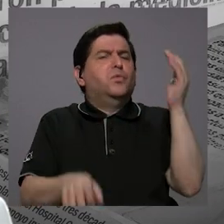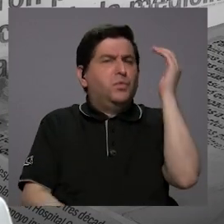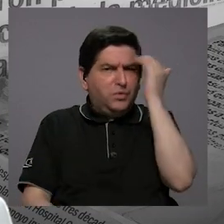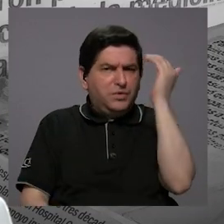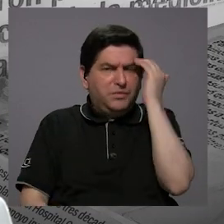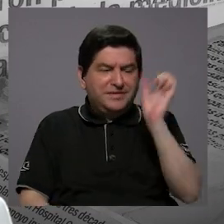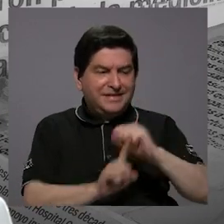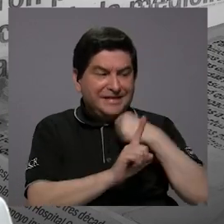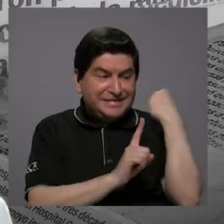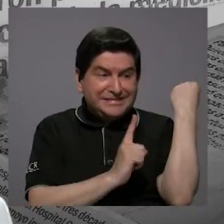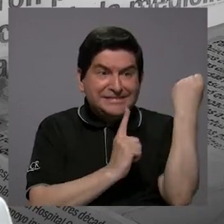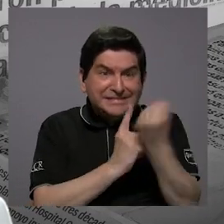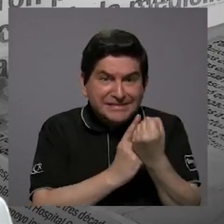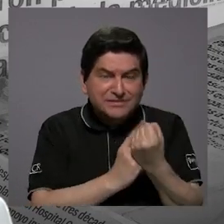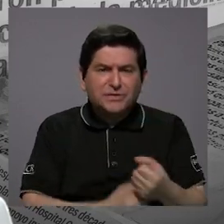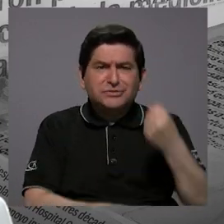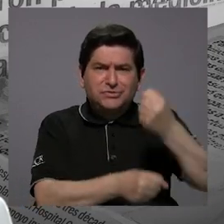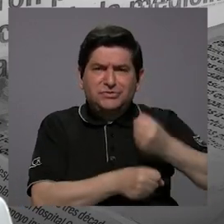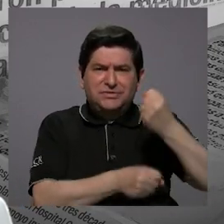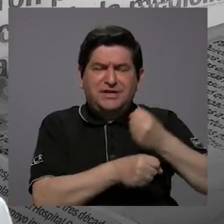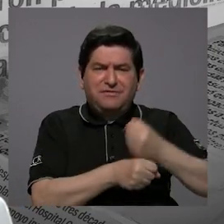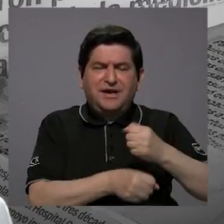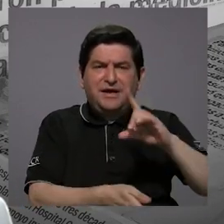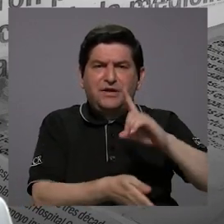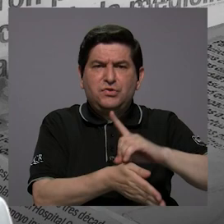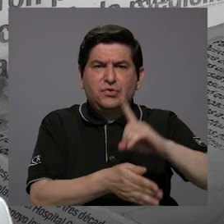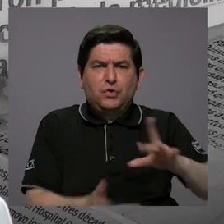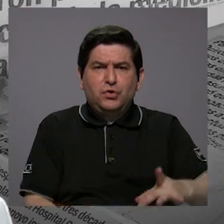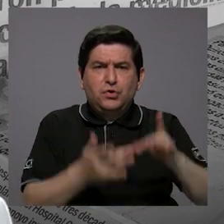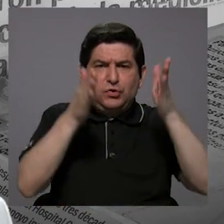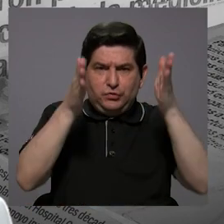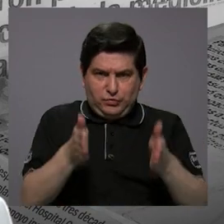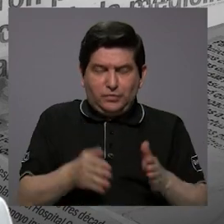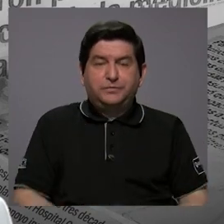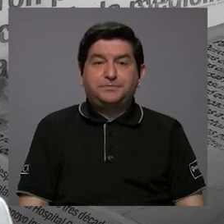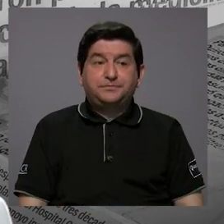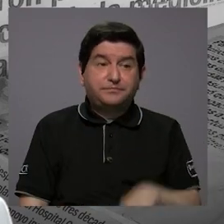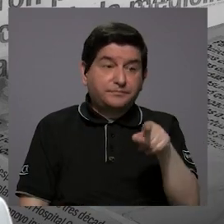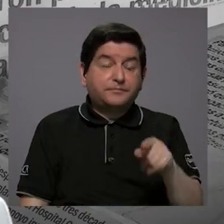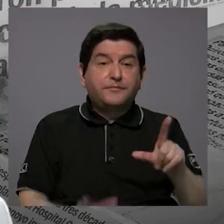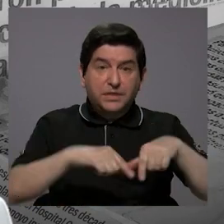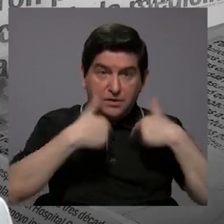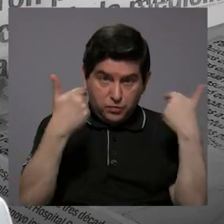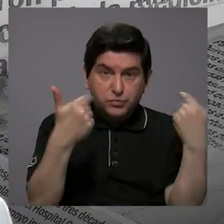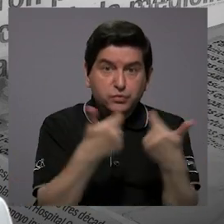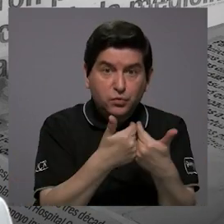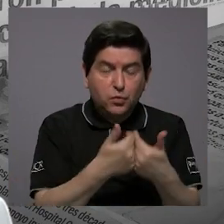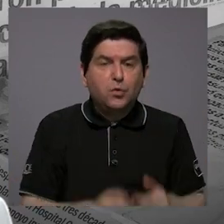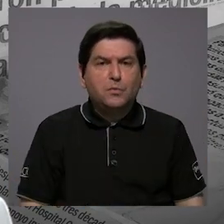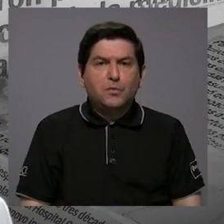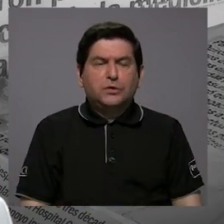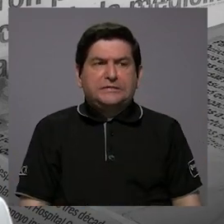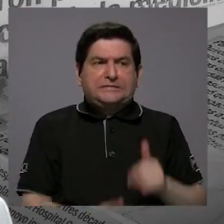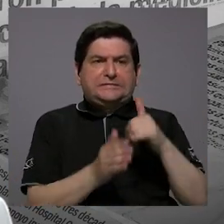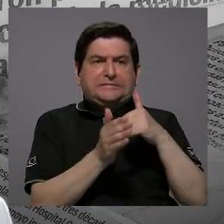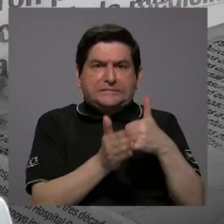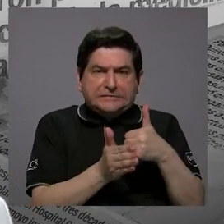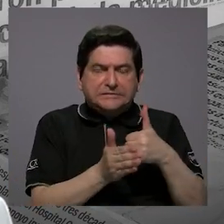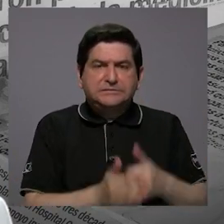saber la situación en que están trabajando los especialistas, puesto que es un personal sensible